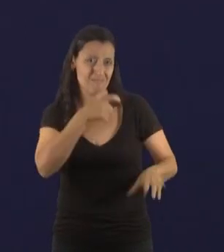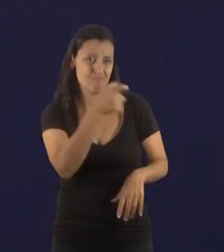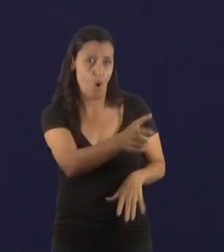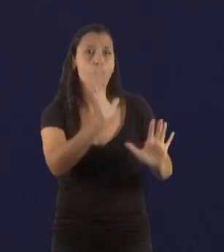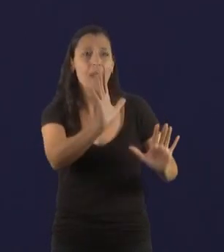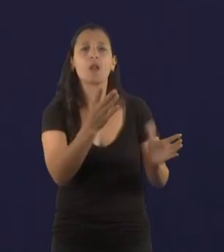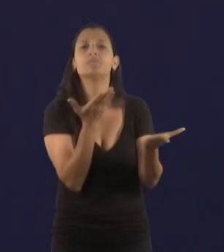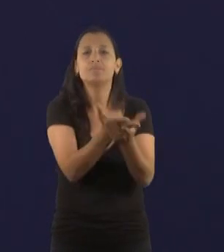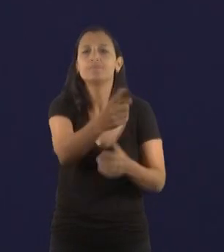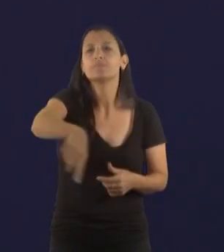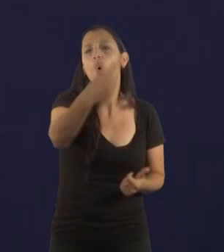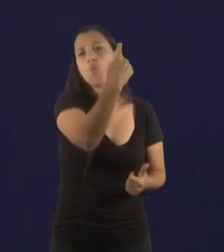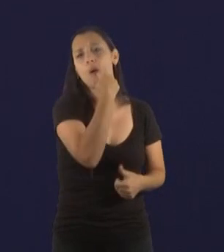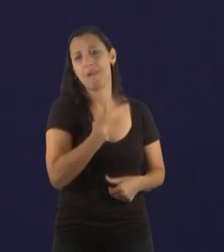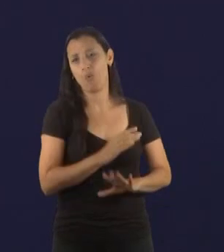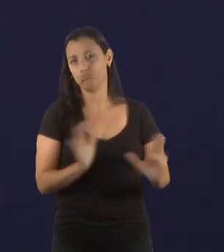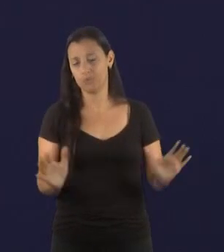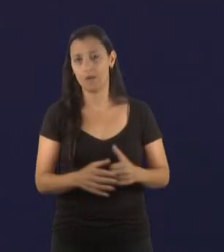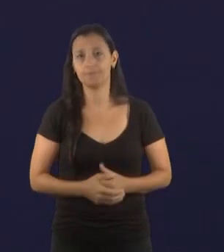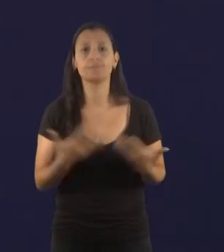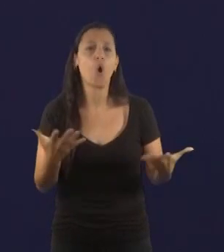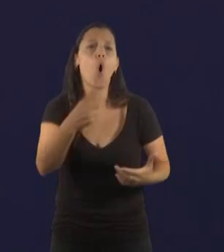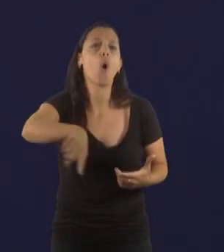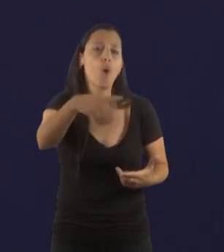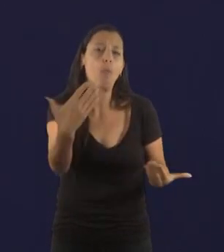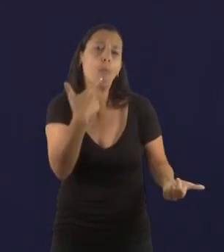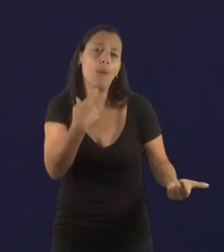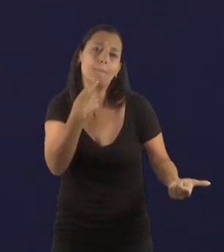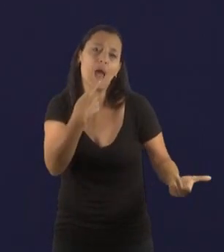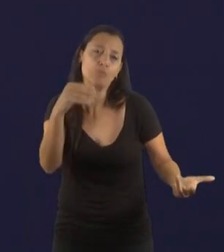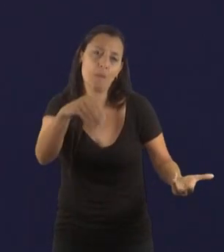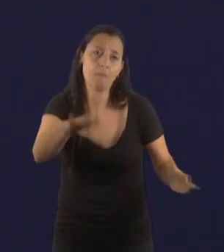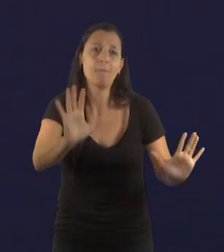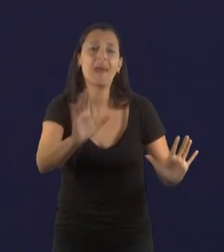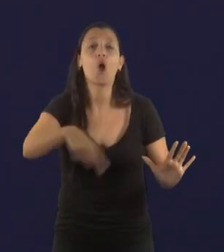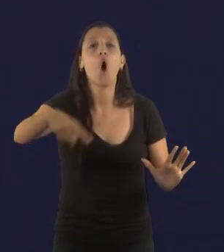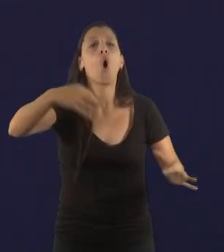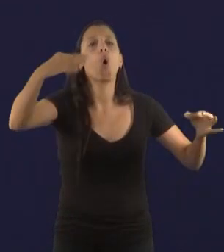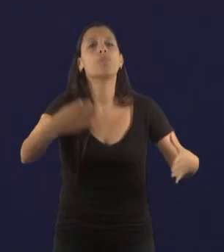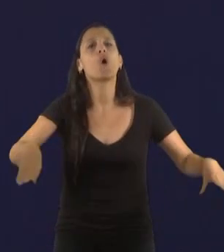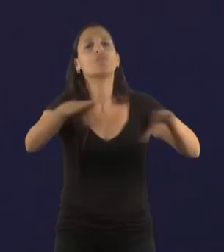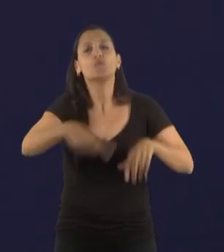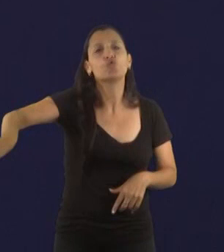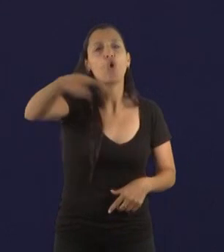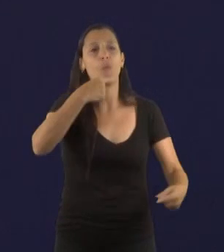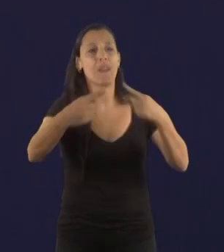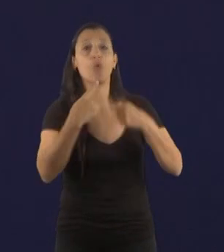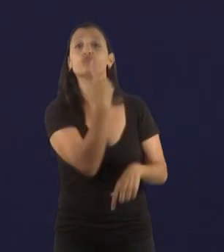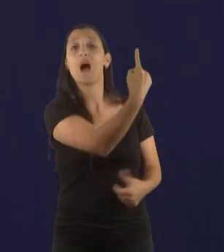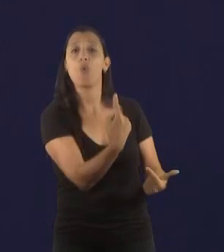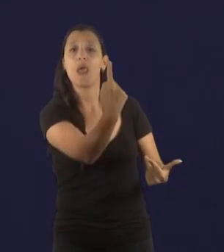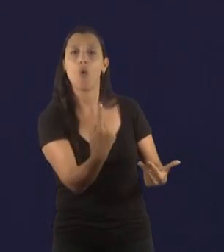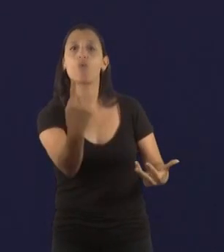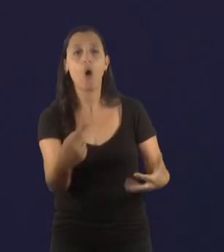obviamente van a poder hacerme más preguntas, pero simplemente para que todo sea justo entre todos ustedes, que cada uno haga una